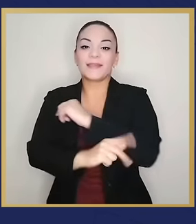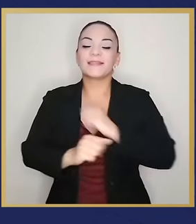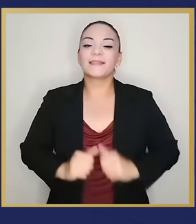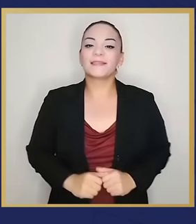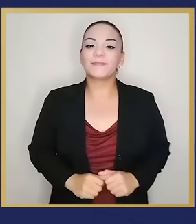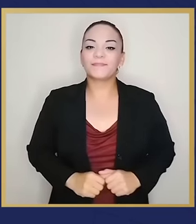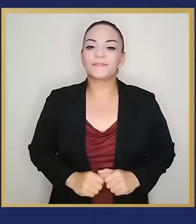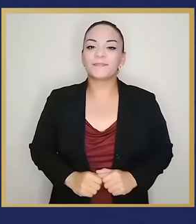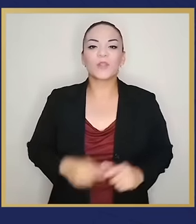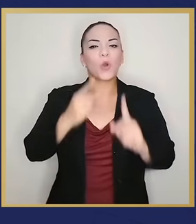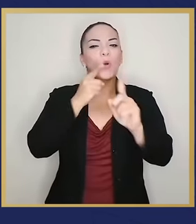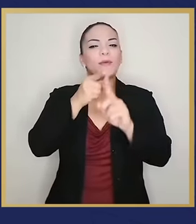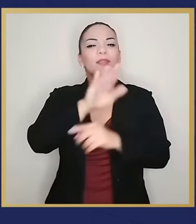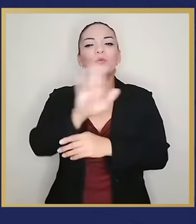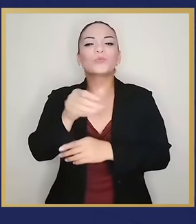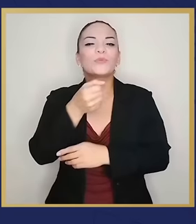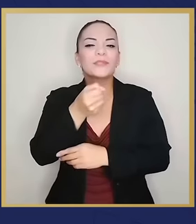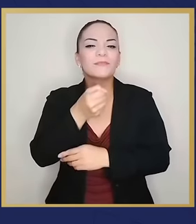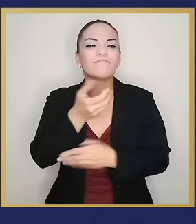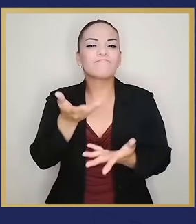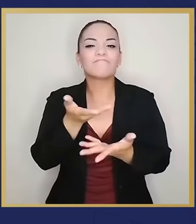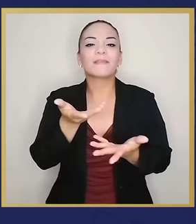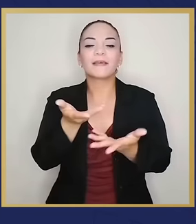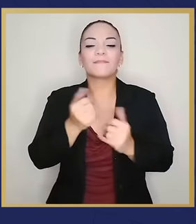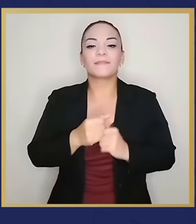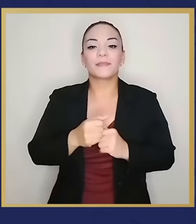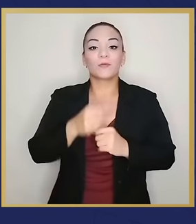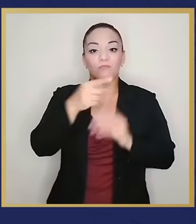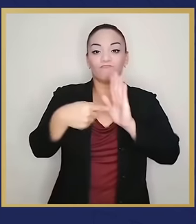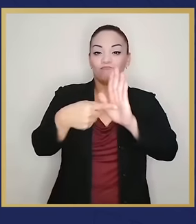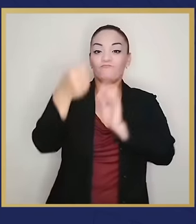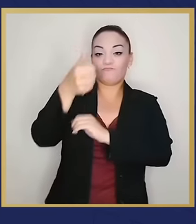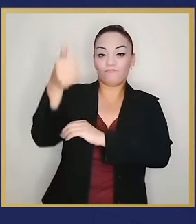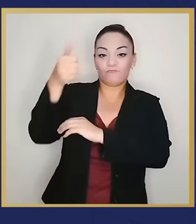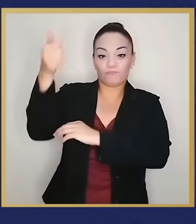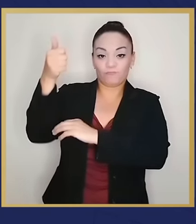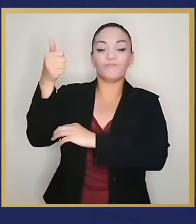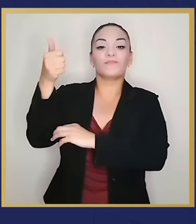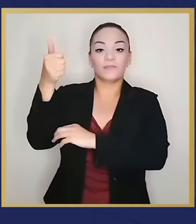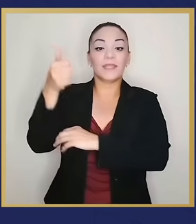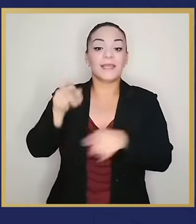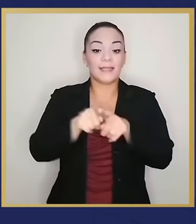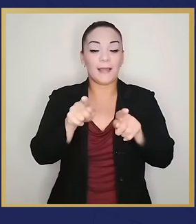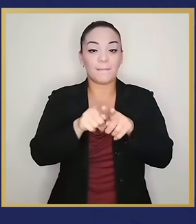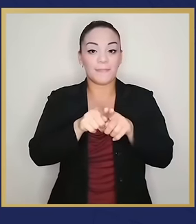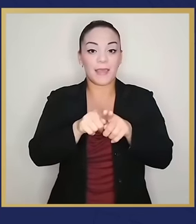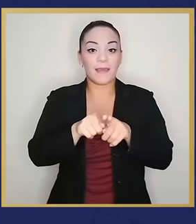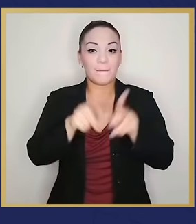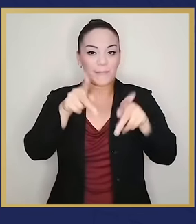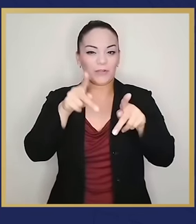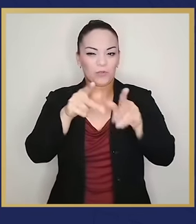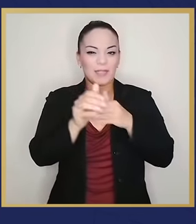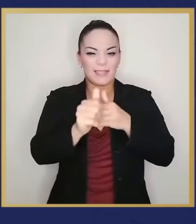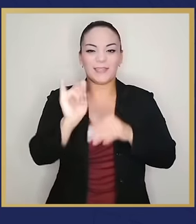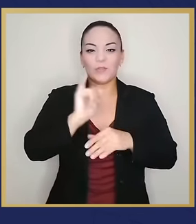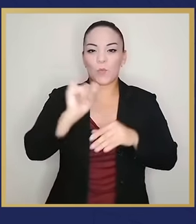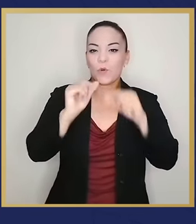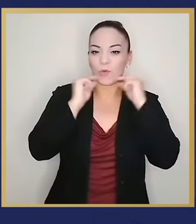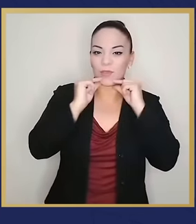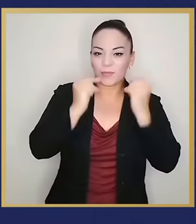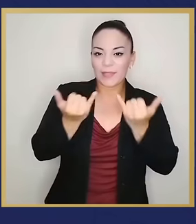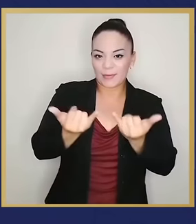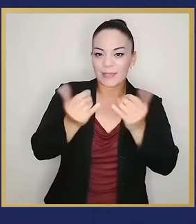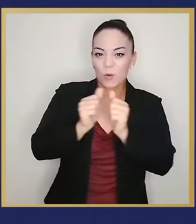tenemos en nuestros países, para que los grandes líderes políticos y con espíritu sensible, como el presidente Rodrigo Chávez, que hoy nos